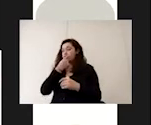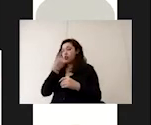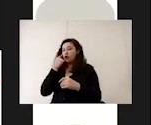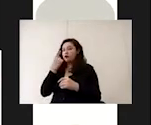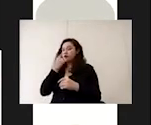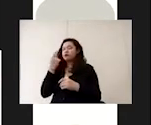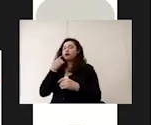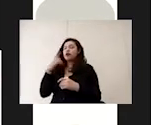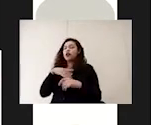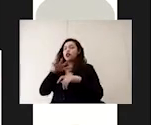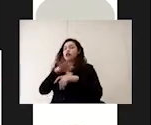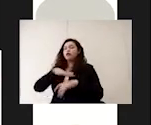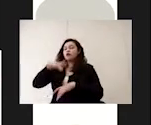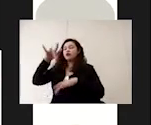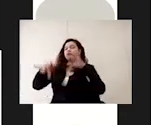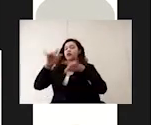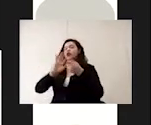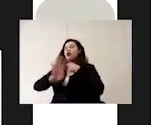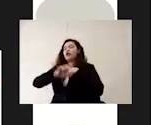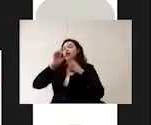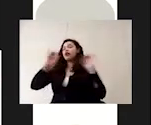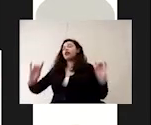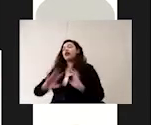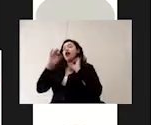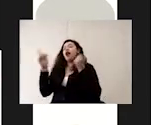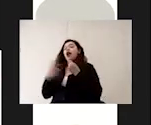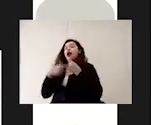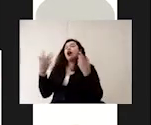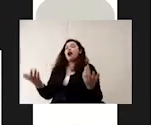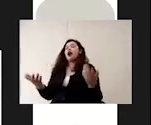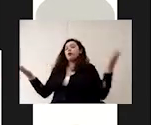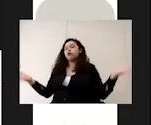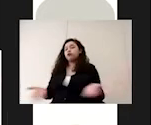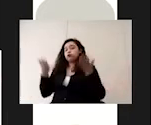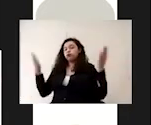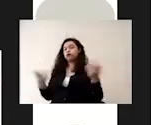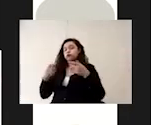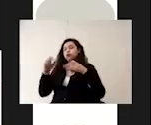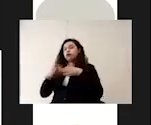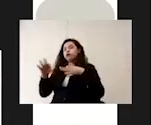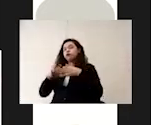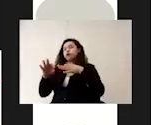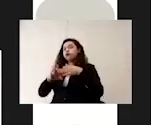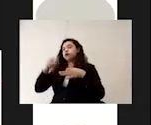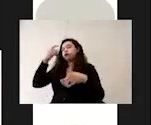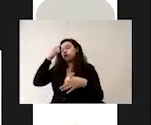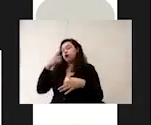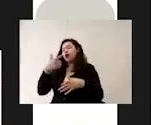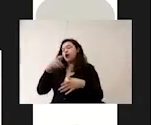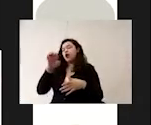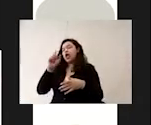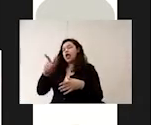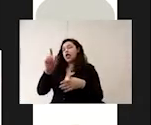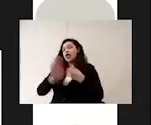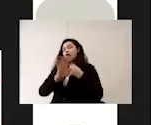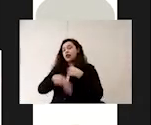tocar las superficies y en caso de hacerlo promover el uso frecuente de gel antibacterial